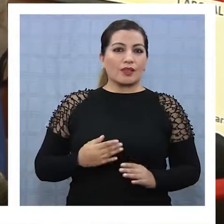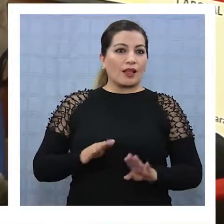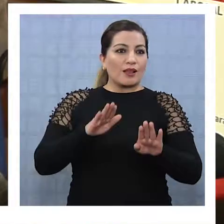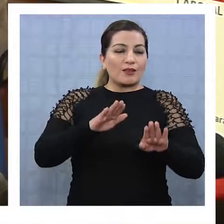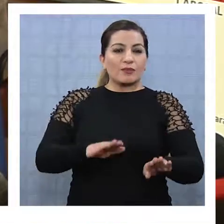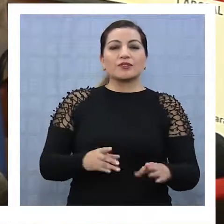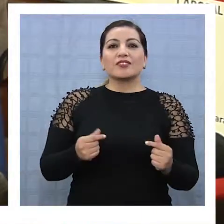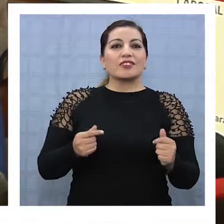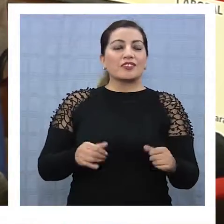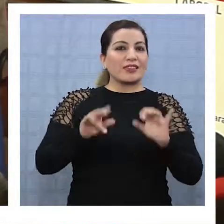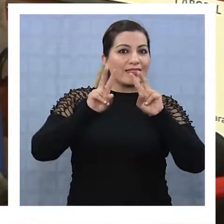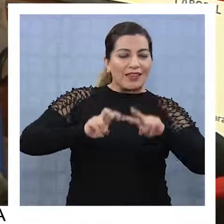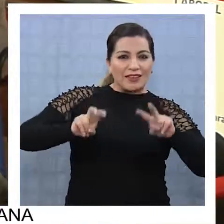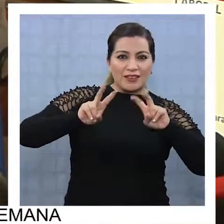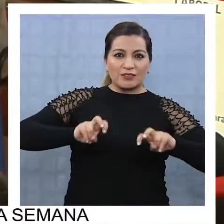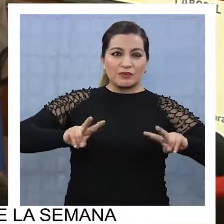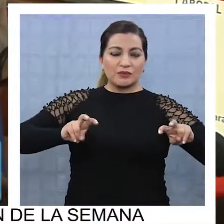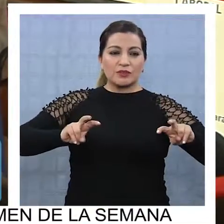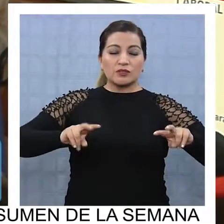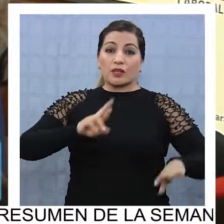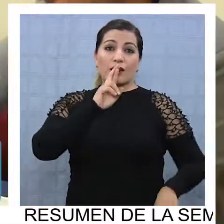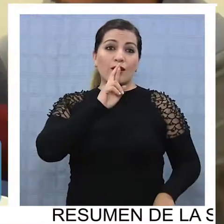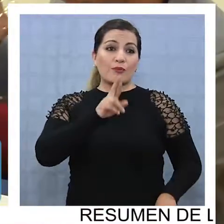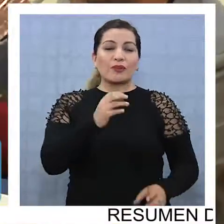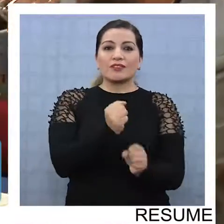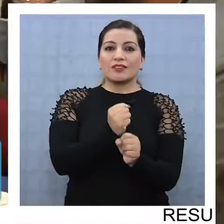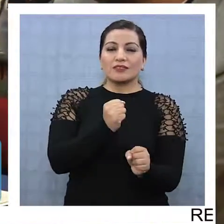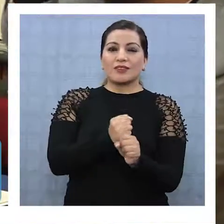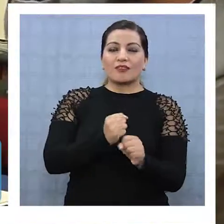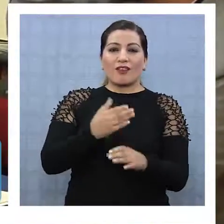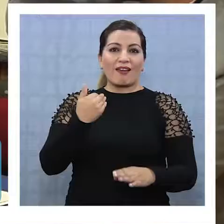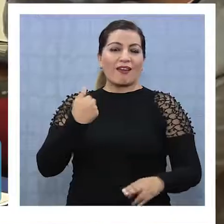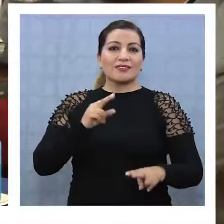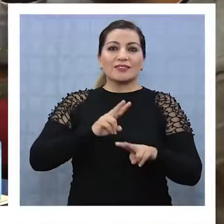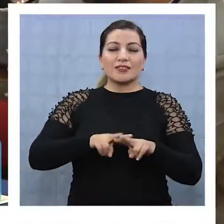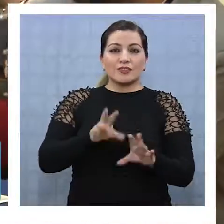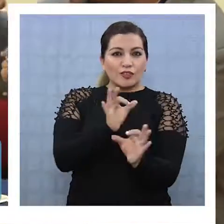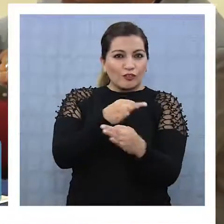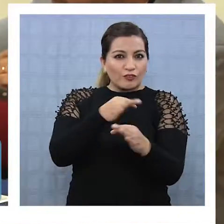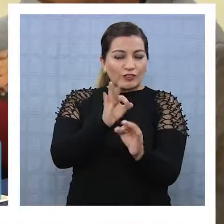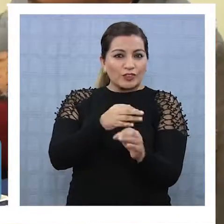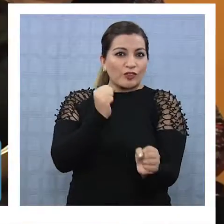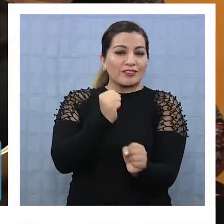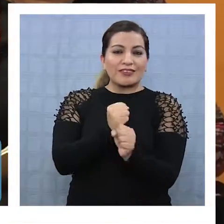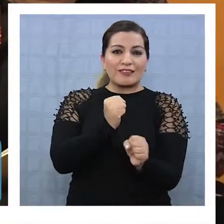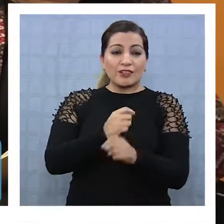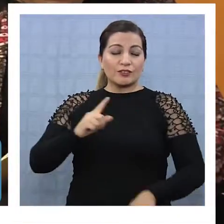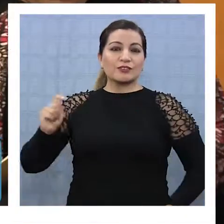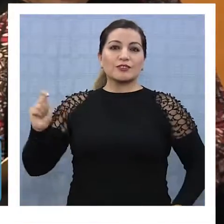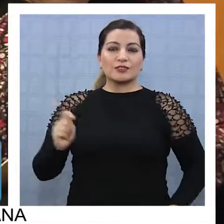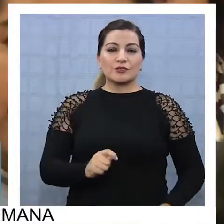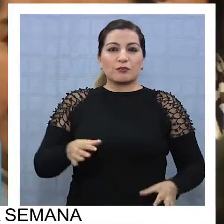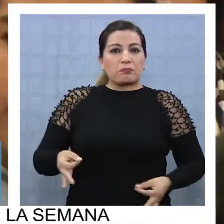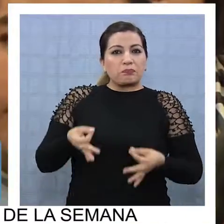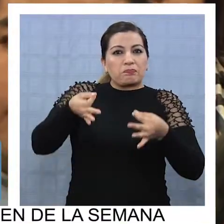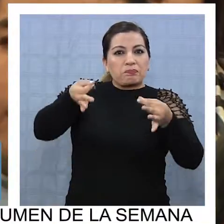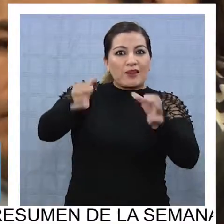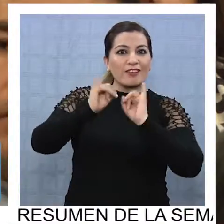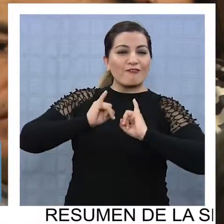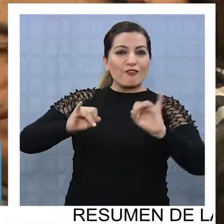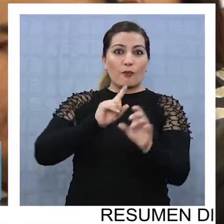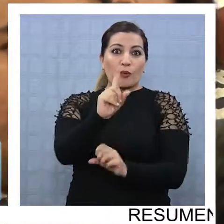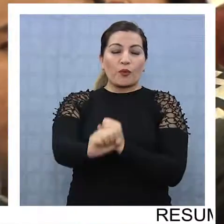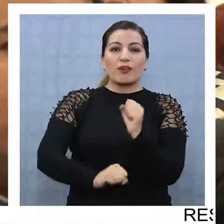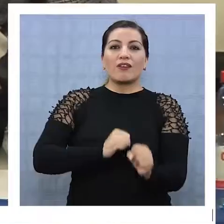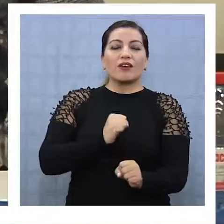El aporte efectivo de las investigaciones y resultados de los trabajos del Observatorio Laboral de Tarapacá, que entregó su